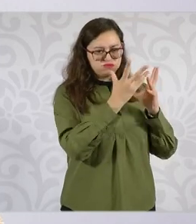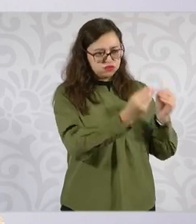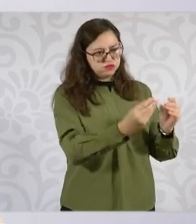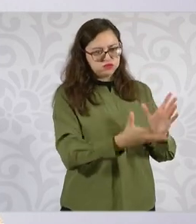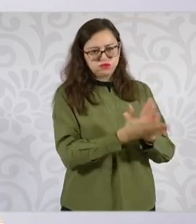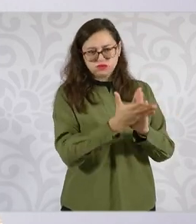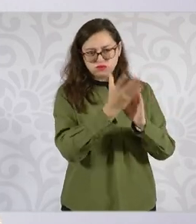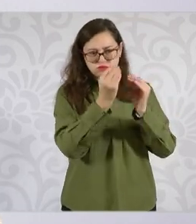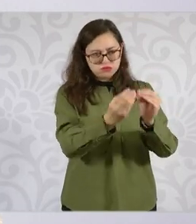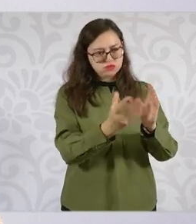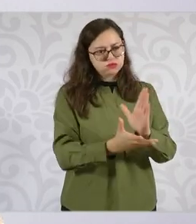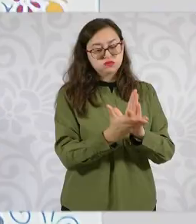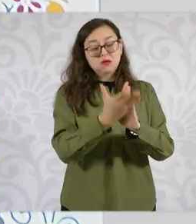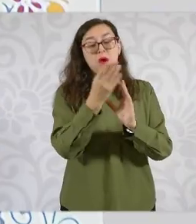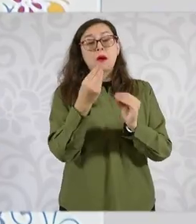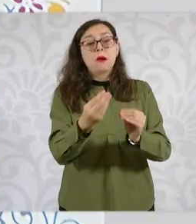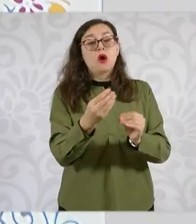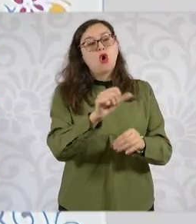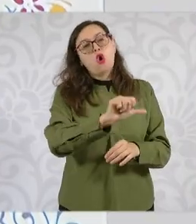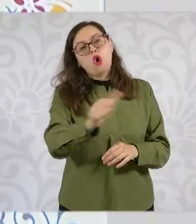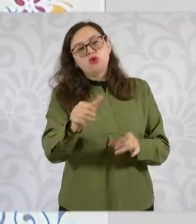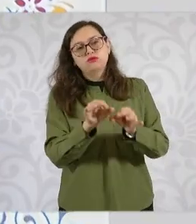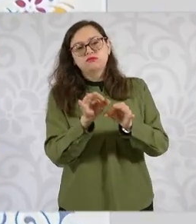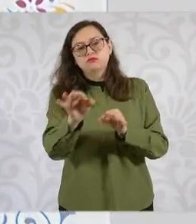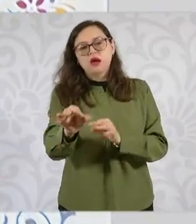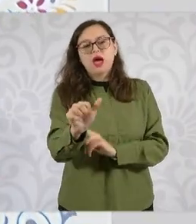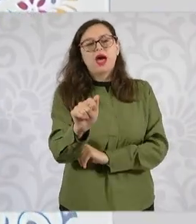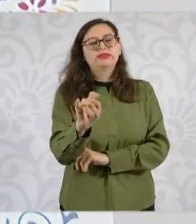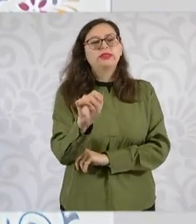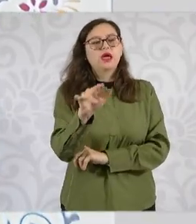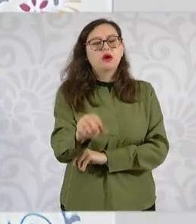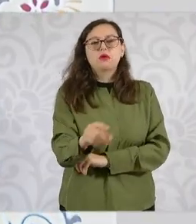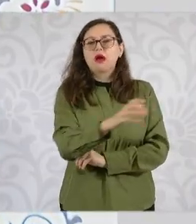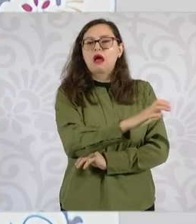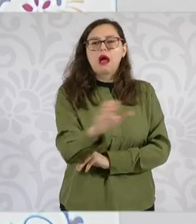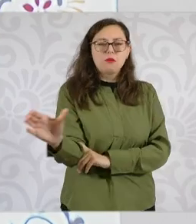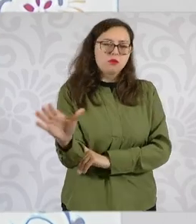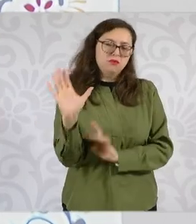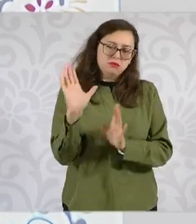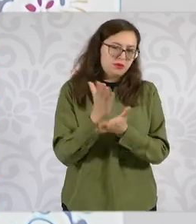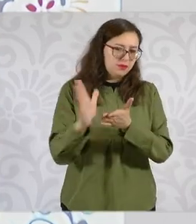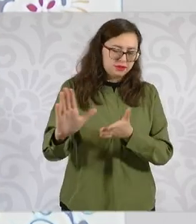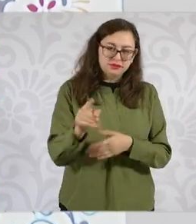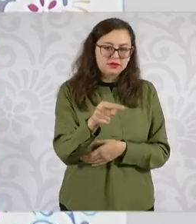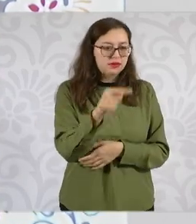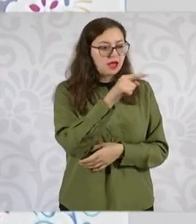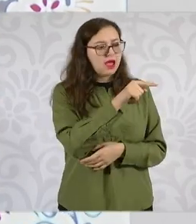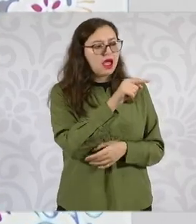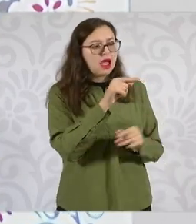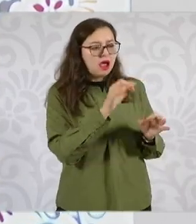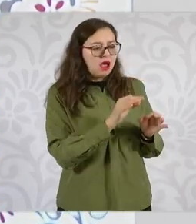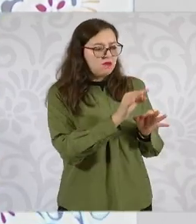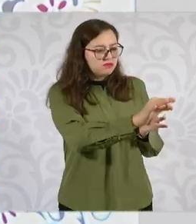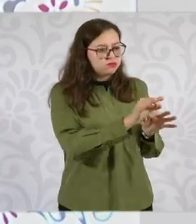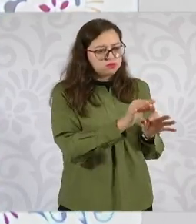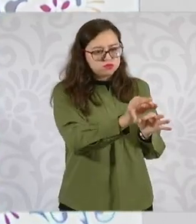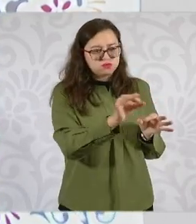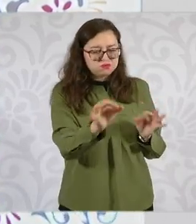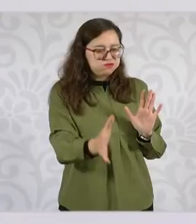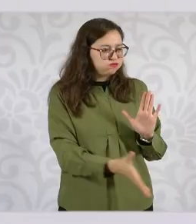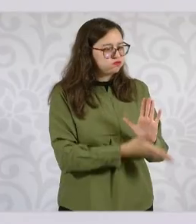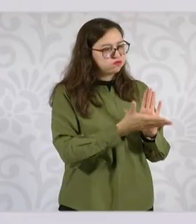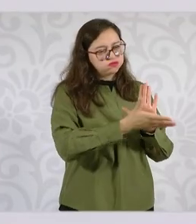Atenco que tiene una parte rural, los municipios que están completamente